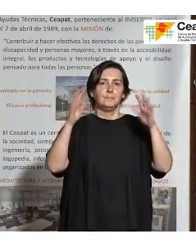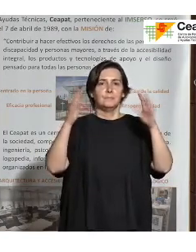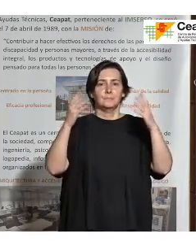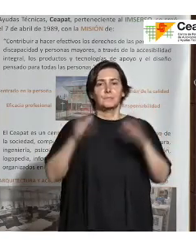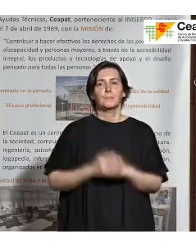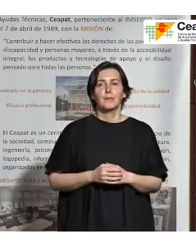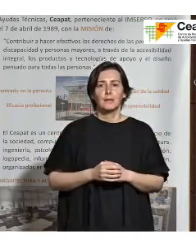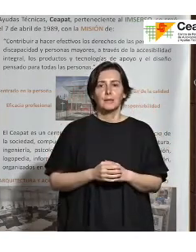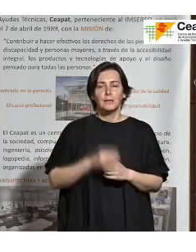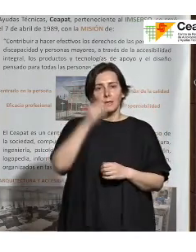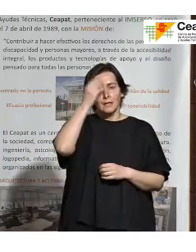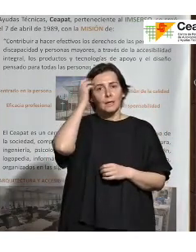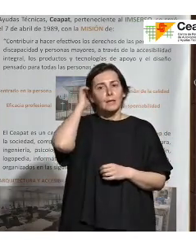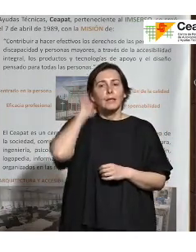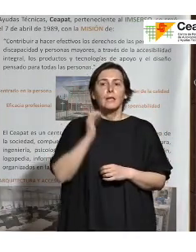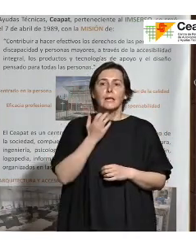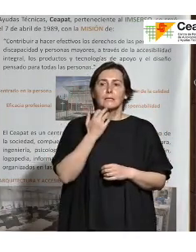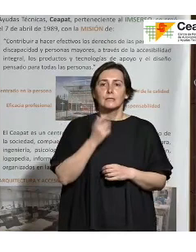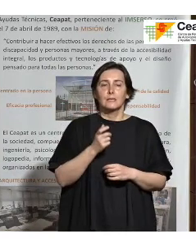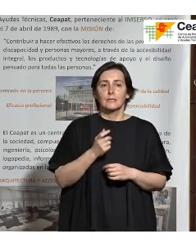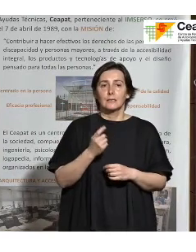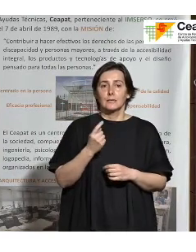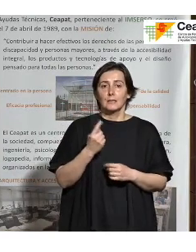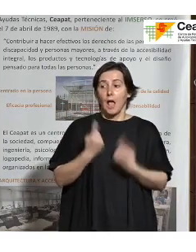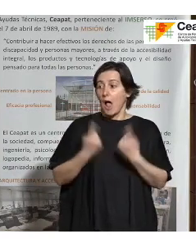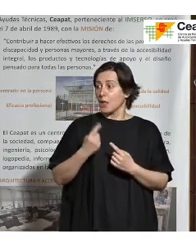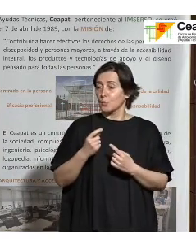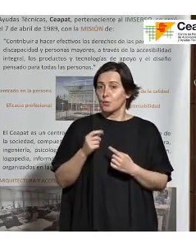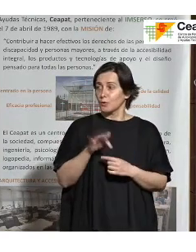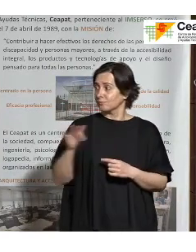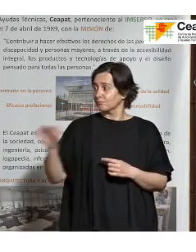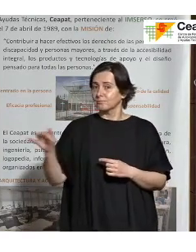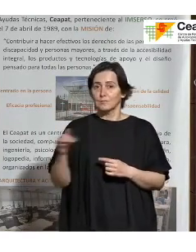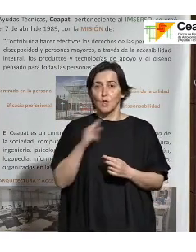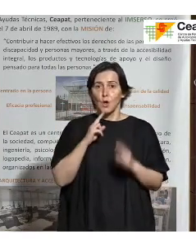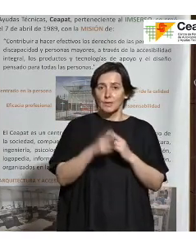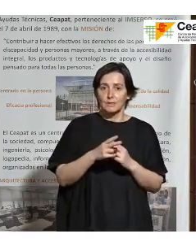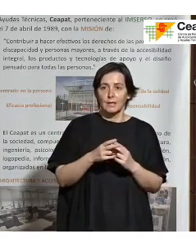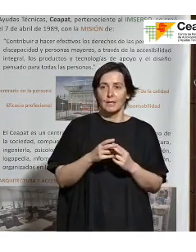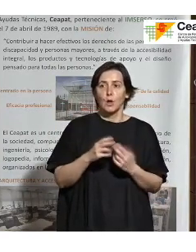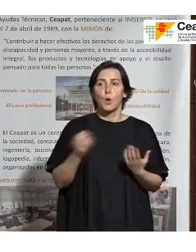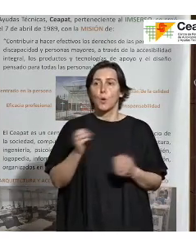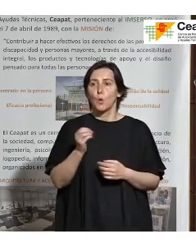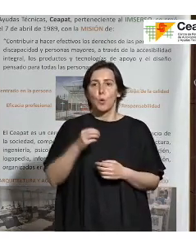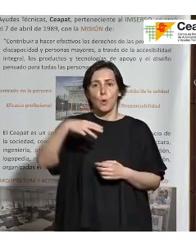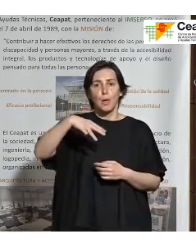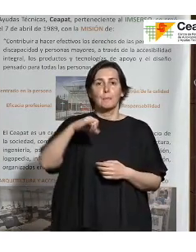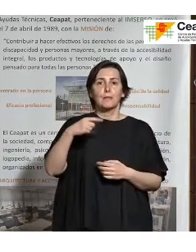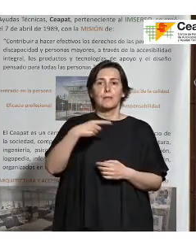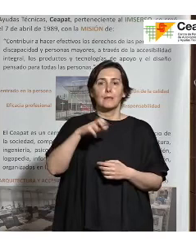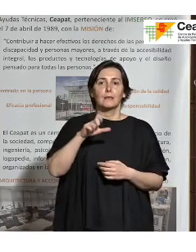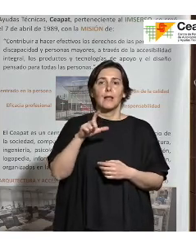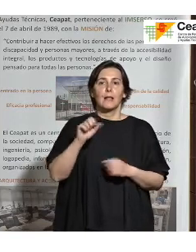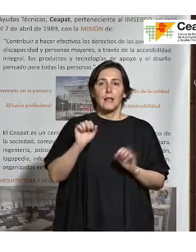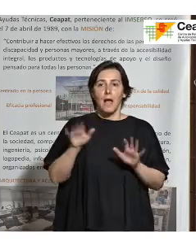Bueno, si alguno de los ponentes que estáis en la mesa queréis contestar y si no, Miguel Ángel también quiere contestar.